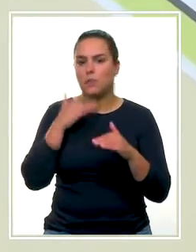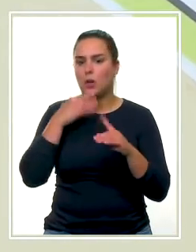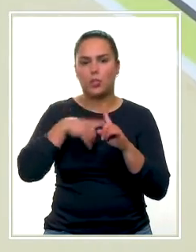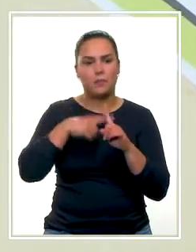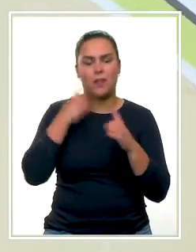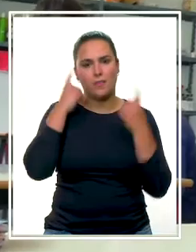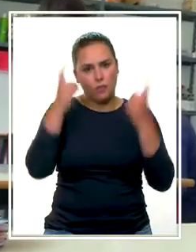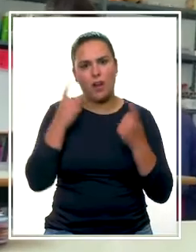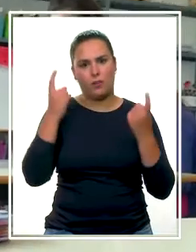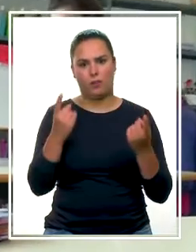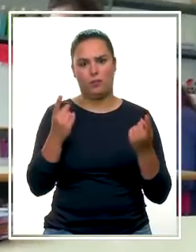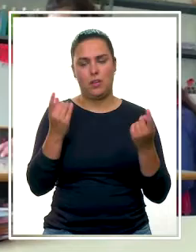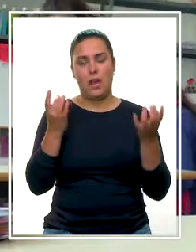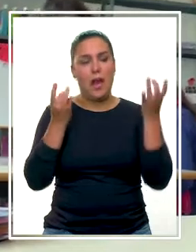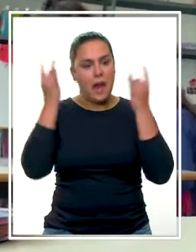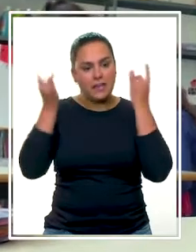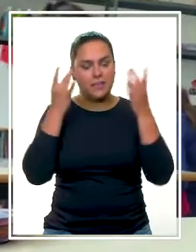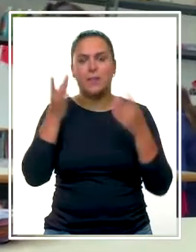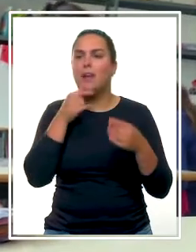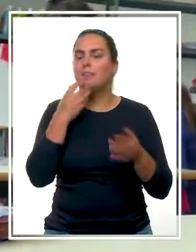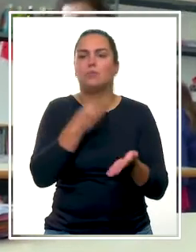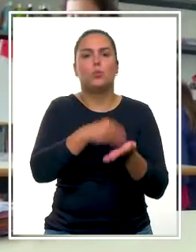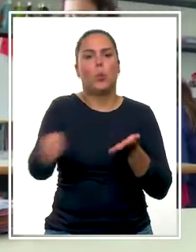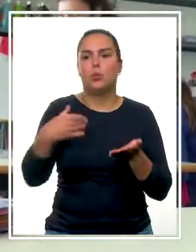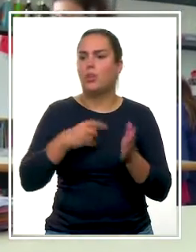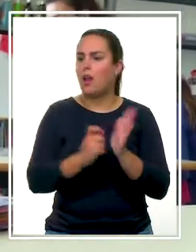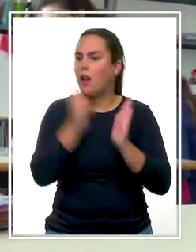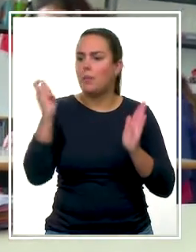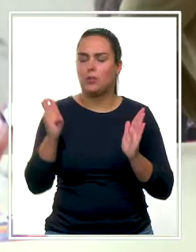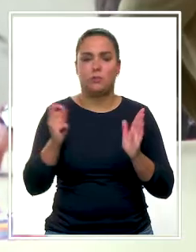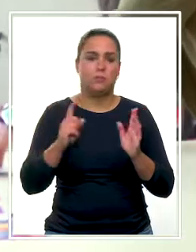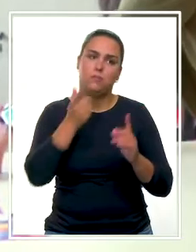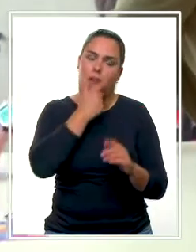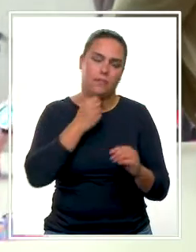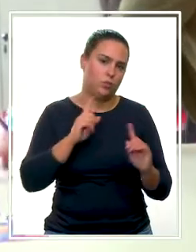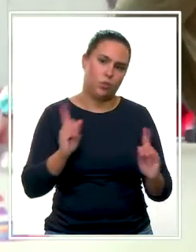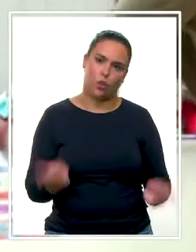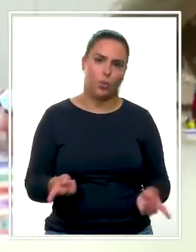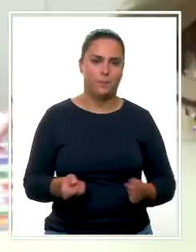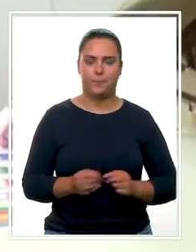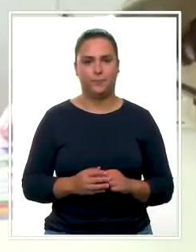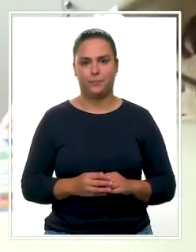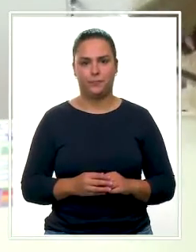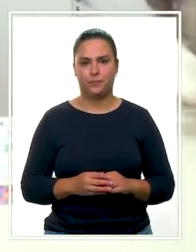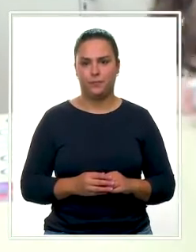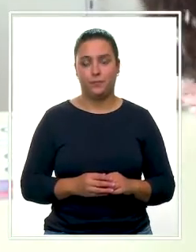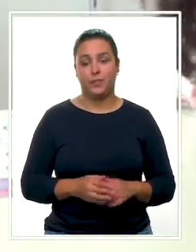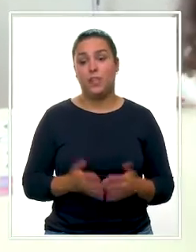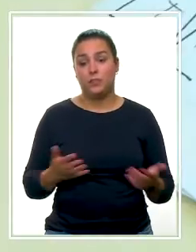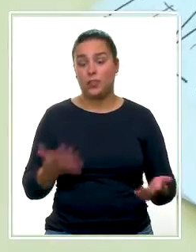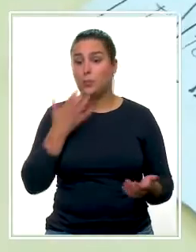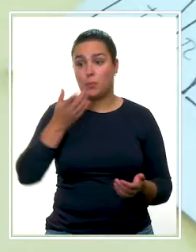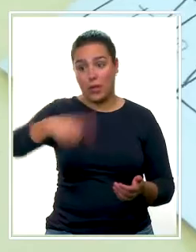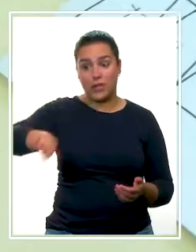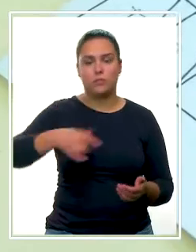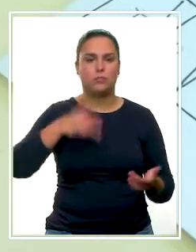nivel de esfuerzo, que no sea una actividad que resuelvan de forma rápida y sencilla, por decirlo de alguna manera. No obstante, en el